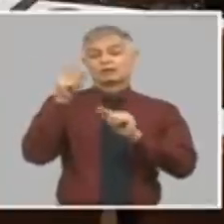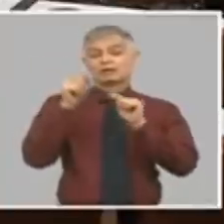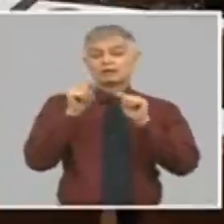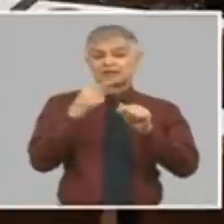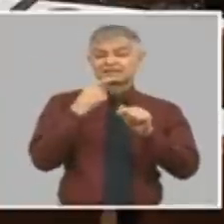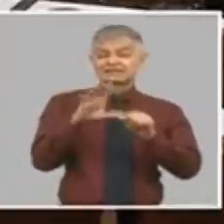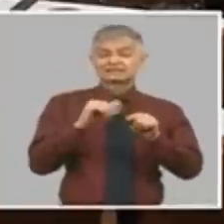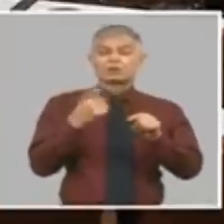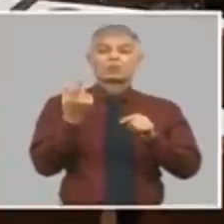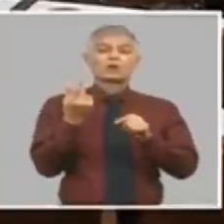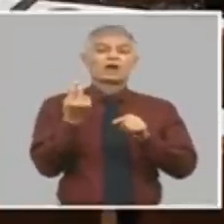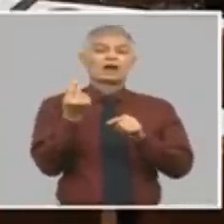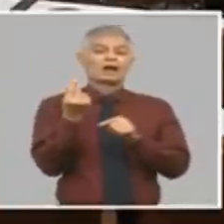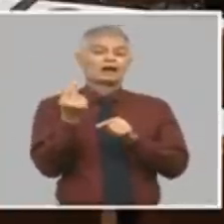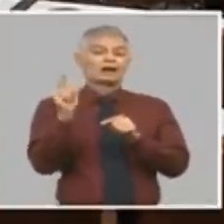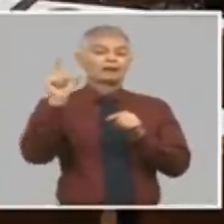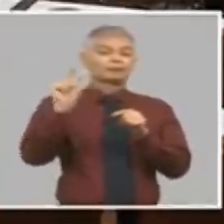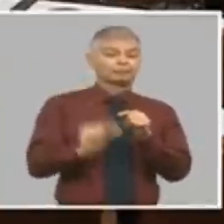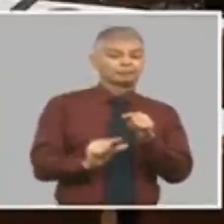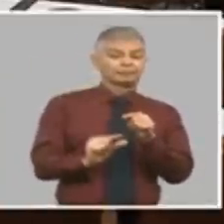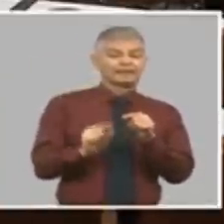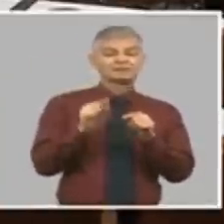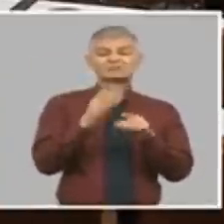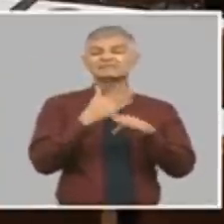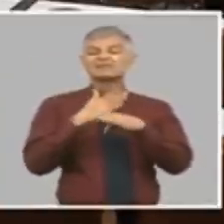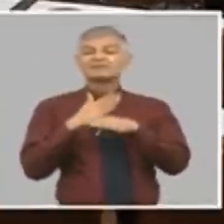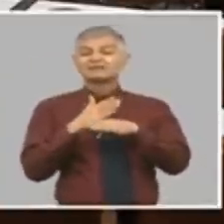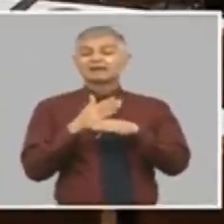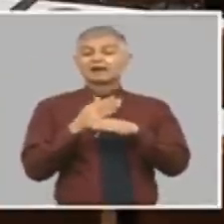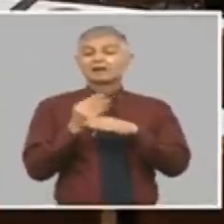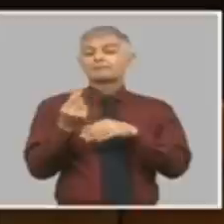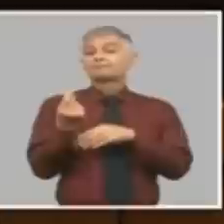devaluación significa incrementos de precio